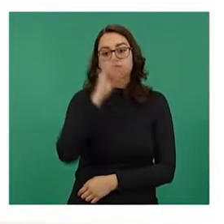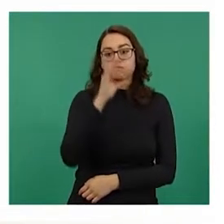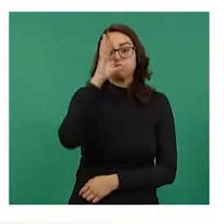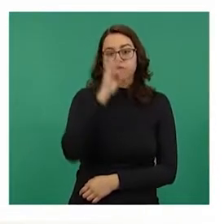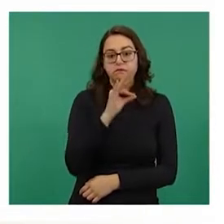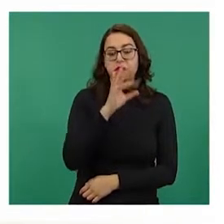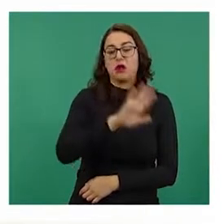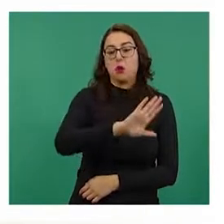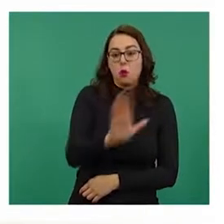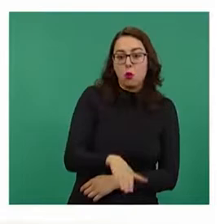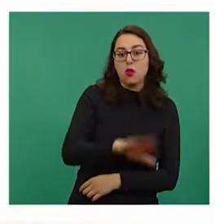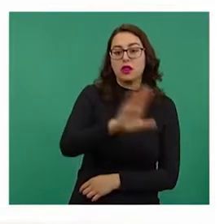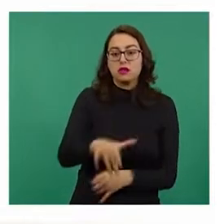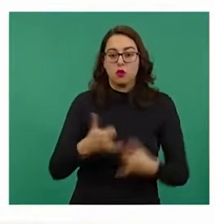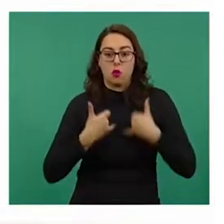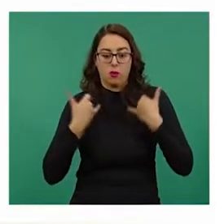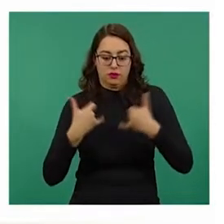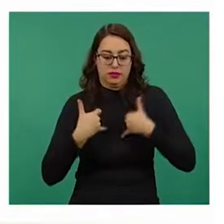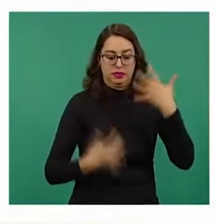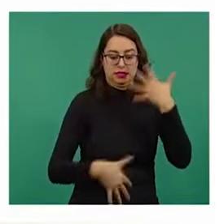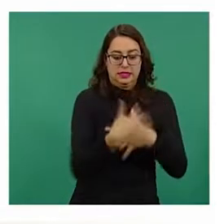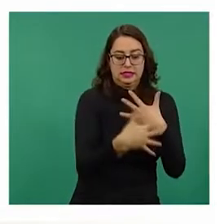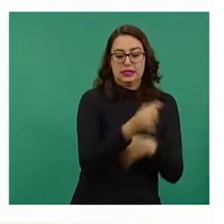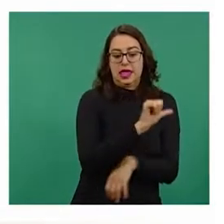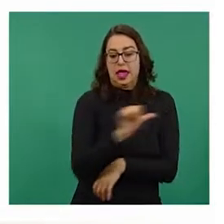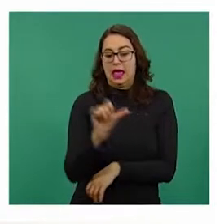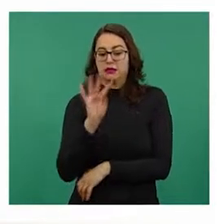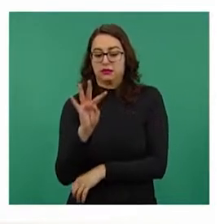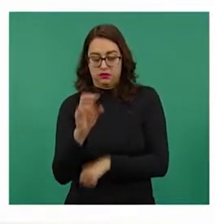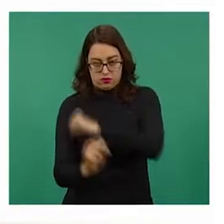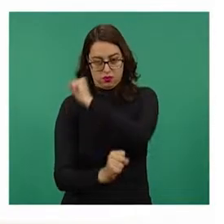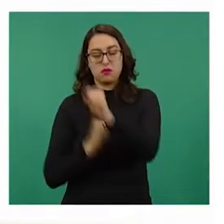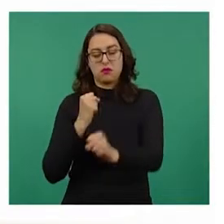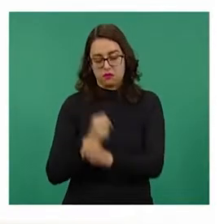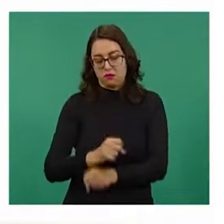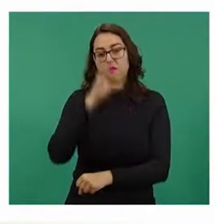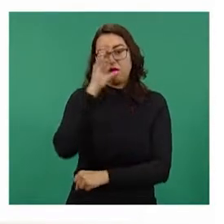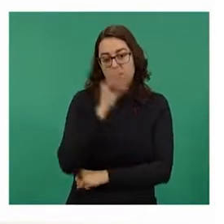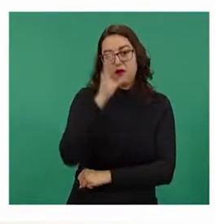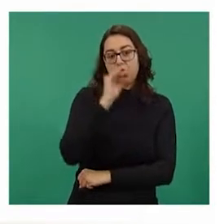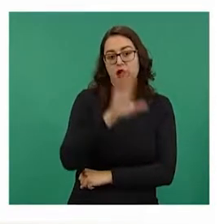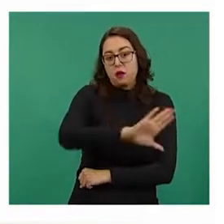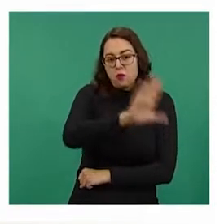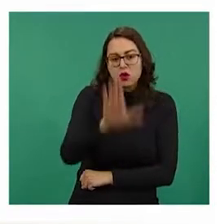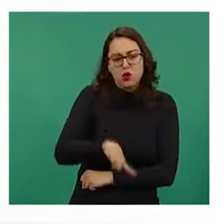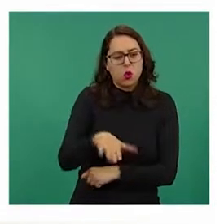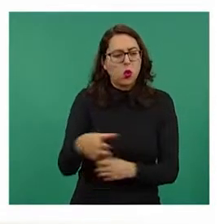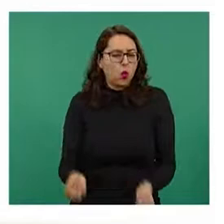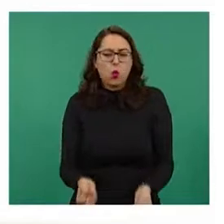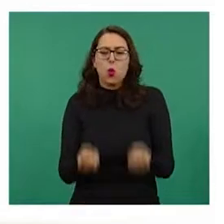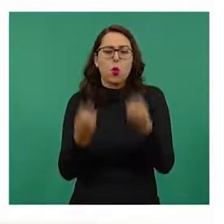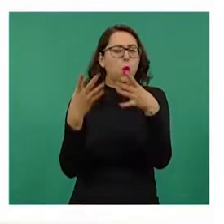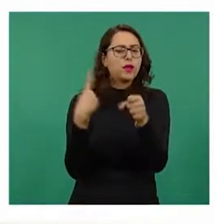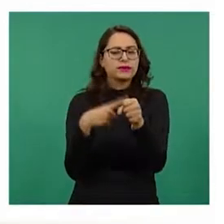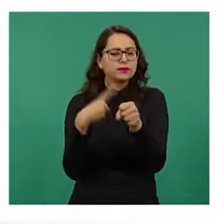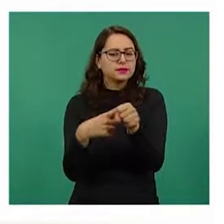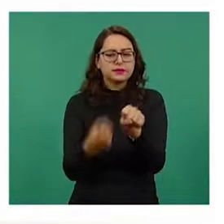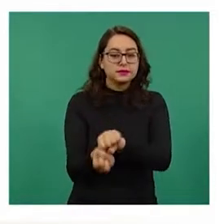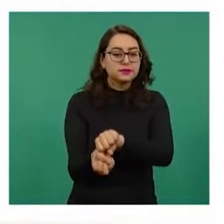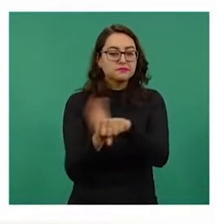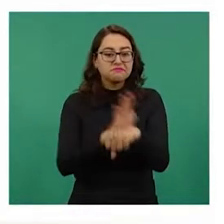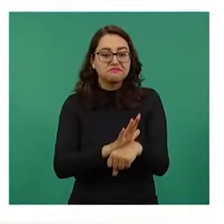de 15 a 19 años y de ellas solamente 249 murieron por COVID.